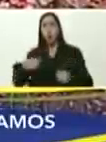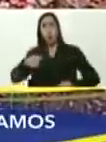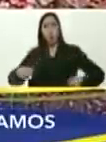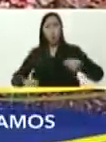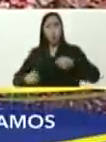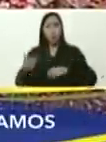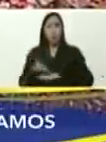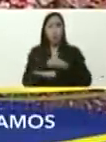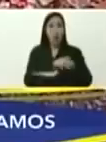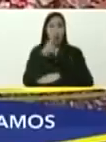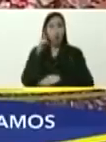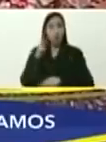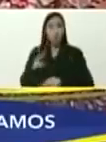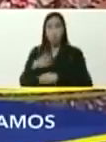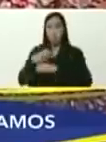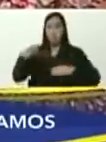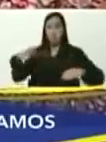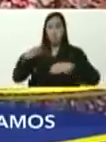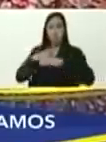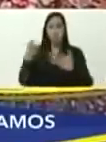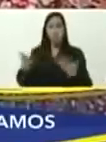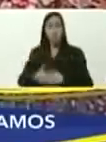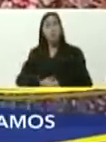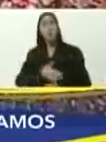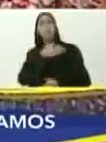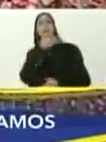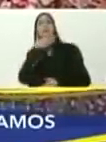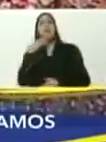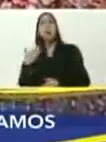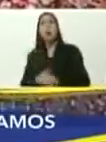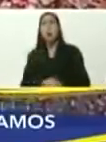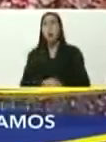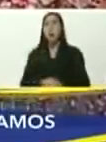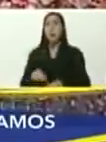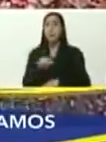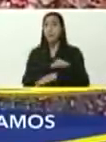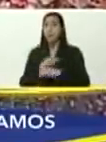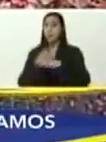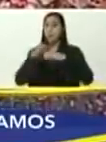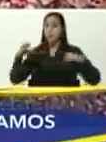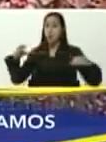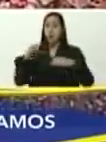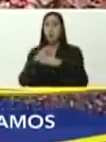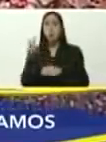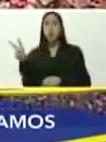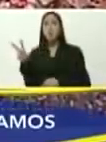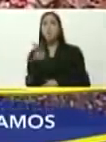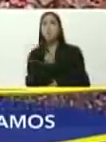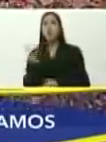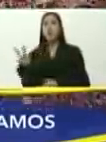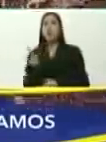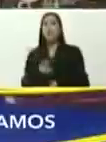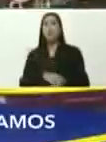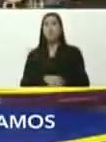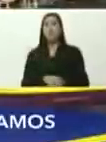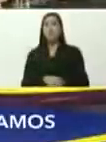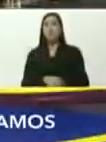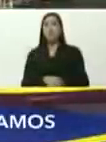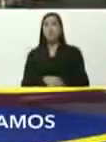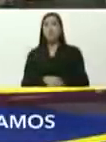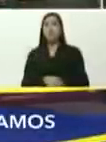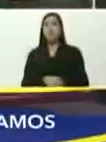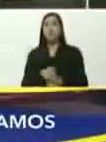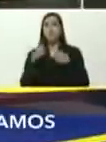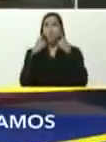para ir mejorando la gran misión transporte de Venezuela, ahí es clave, de